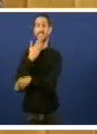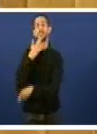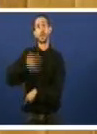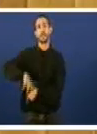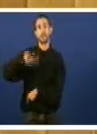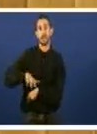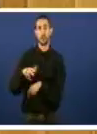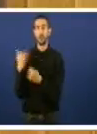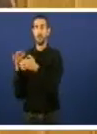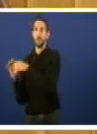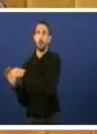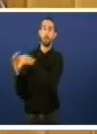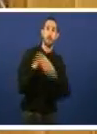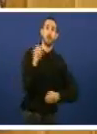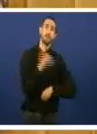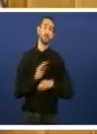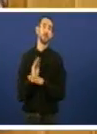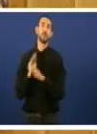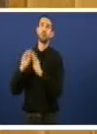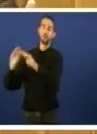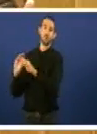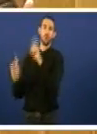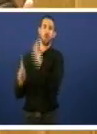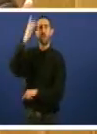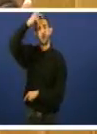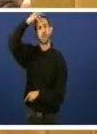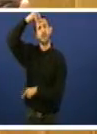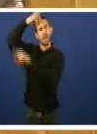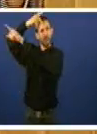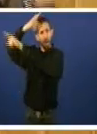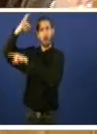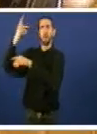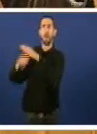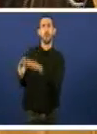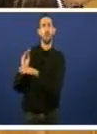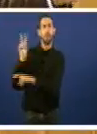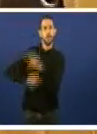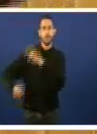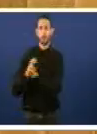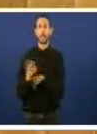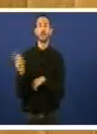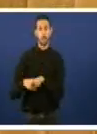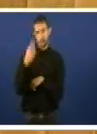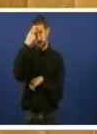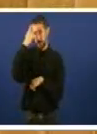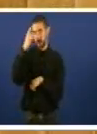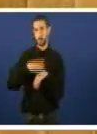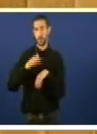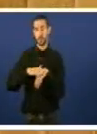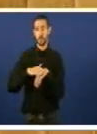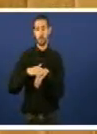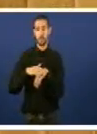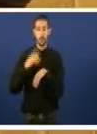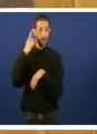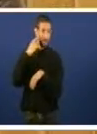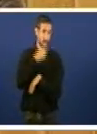de fondos de investimento norteamericanos, haberá que ver por que o banco de España, tamén da man do señor Castellanos,